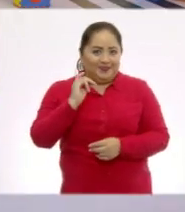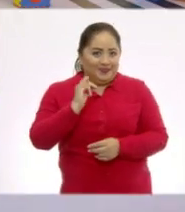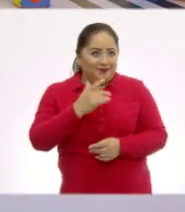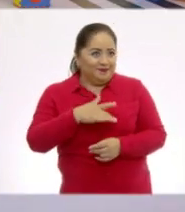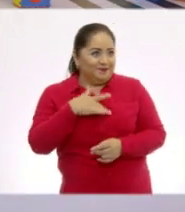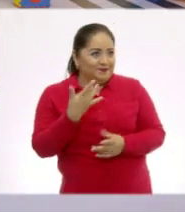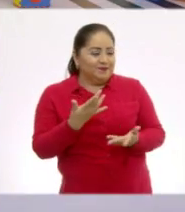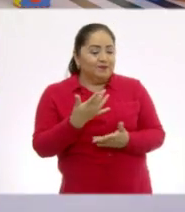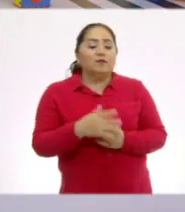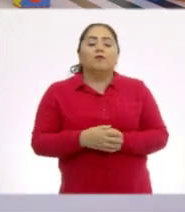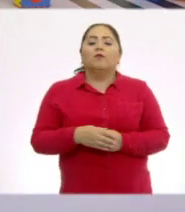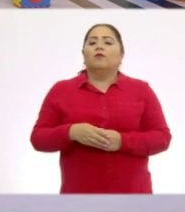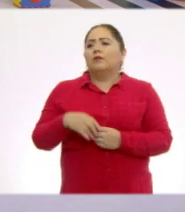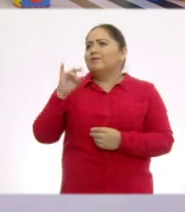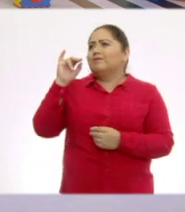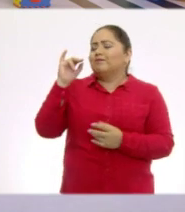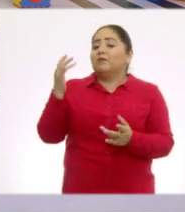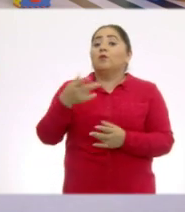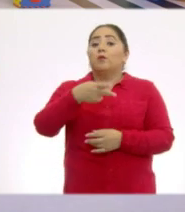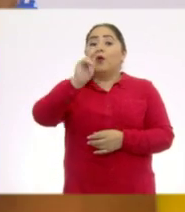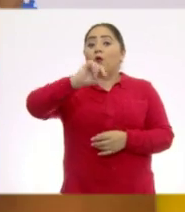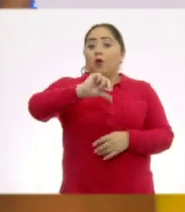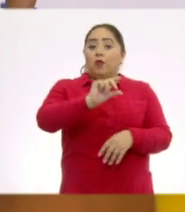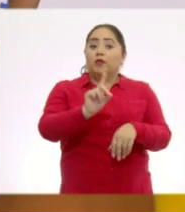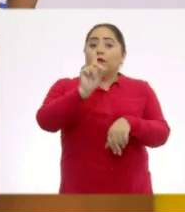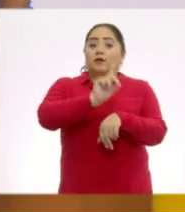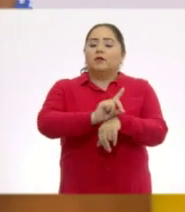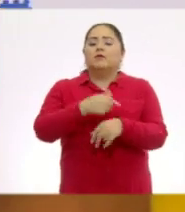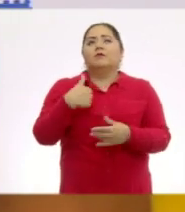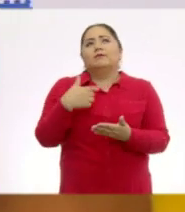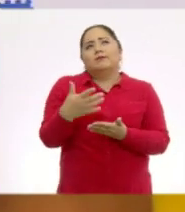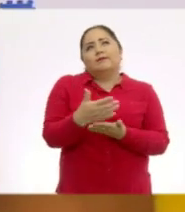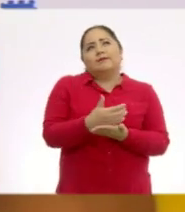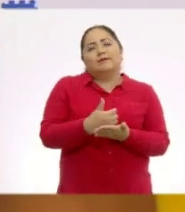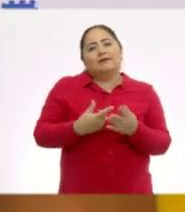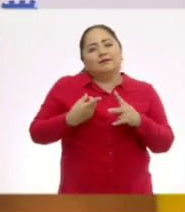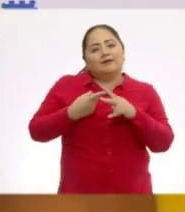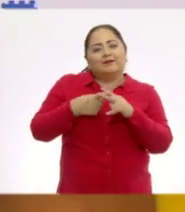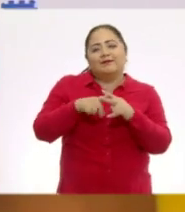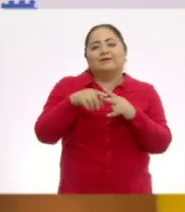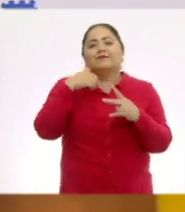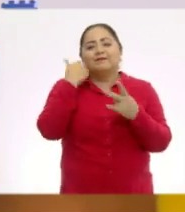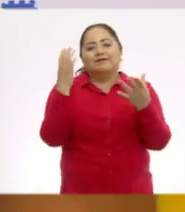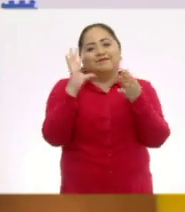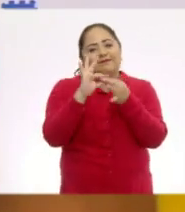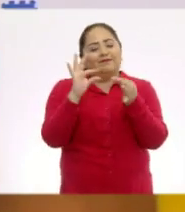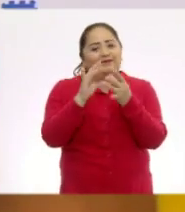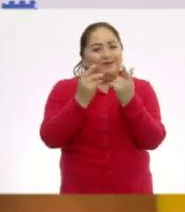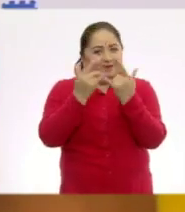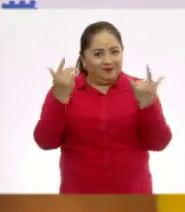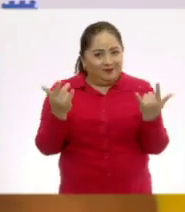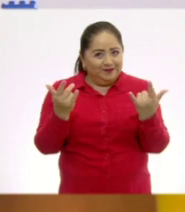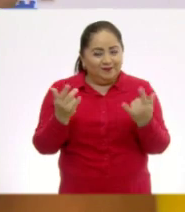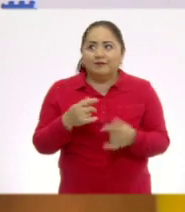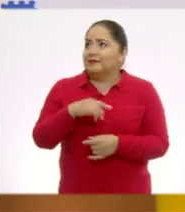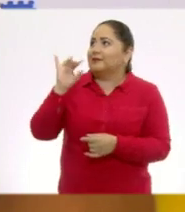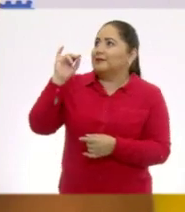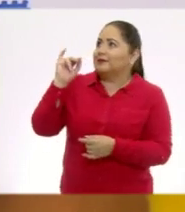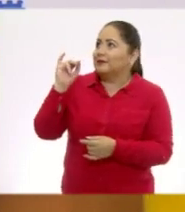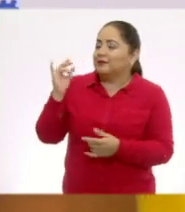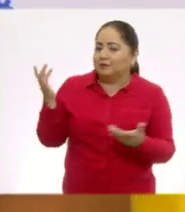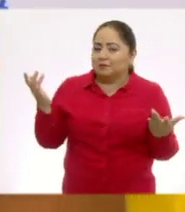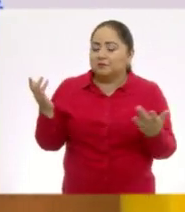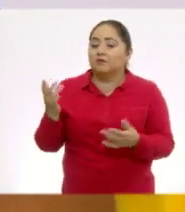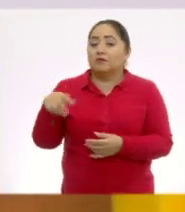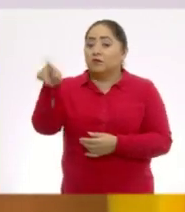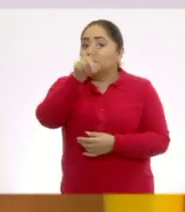¡Sí! Y el día de hoy, tengo ganas de iniciar con un cuento. ¿Te parece? ¿Con un cuento? ¡Sí! ¡Va!